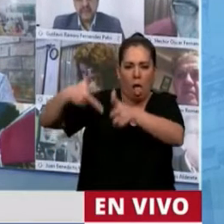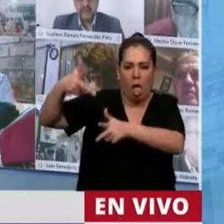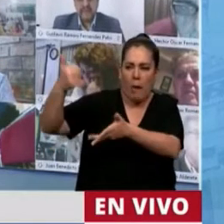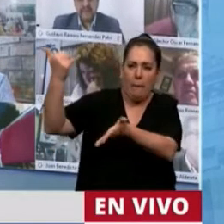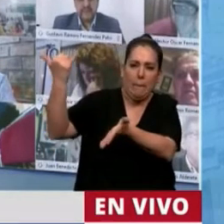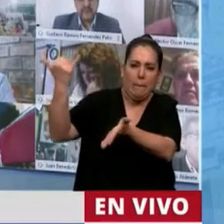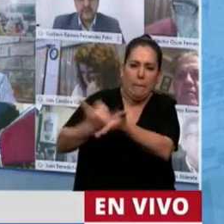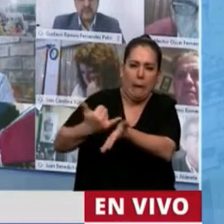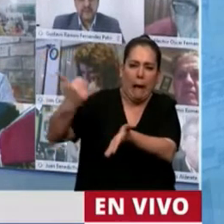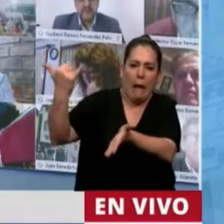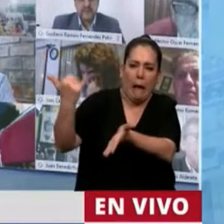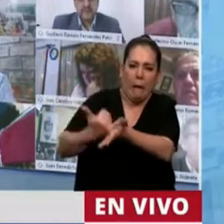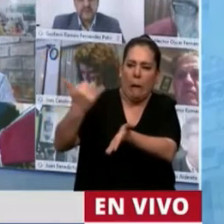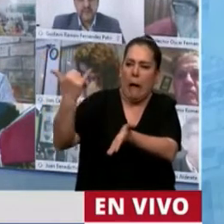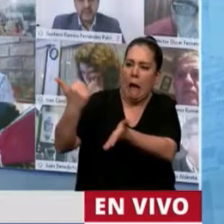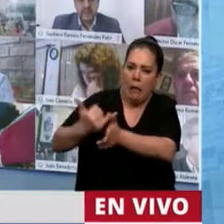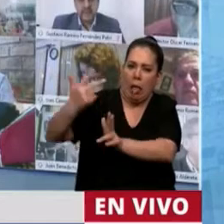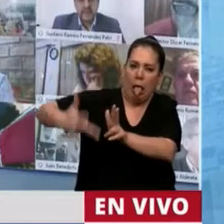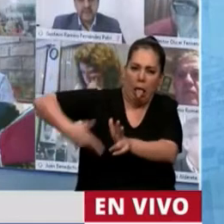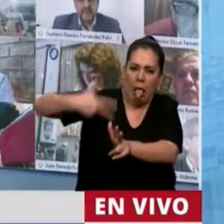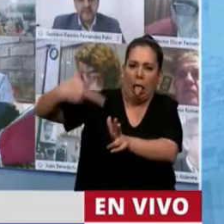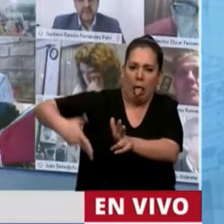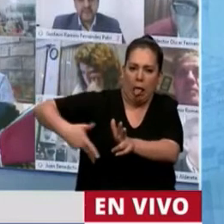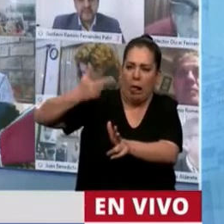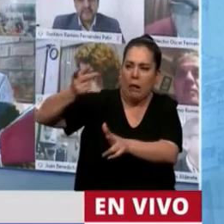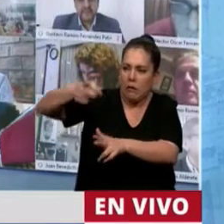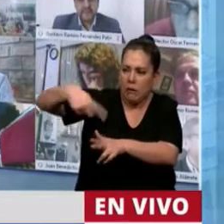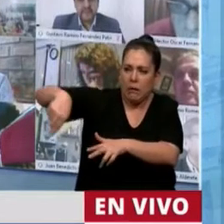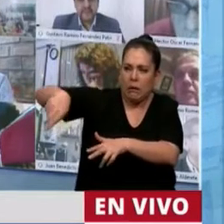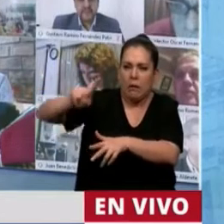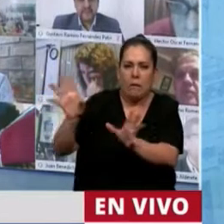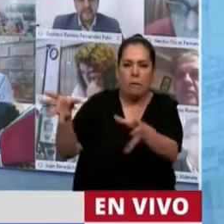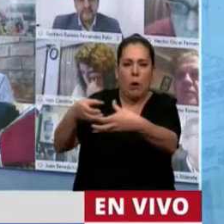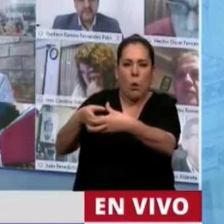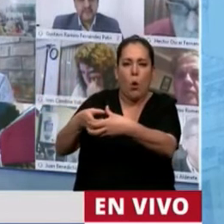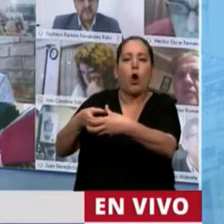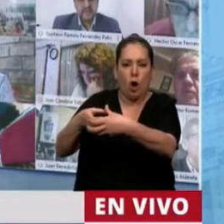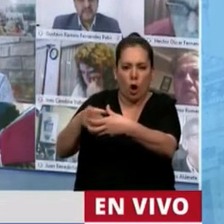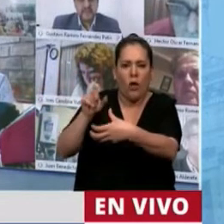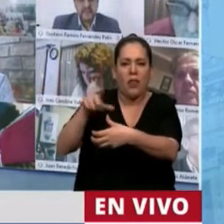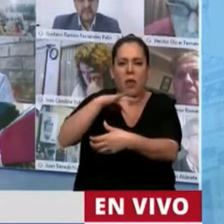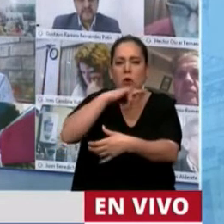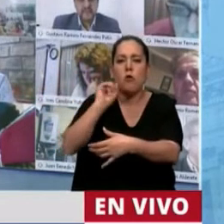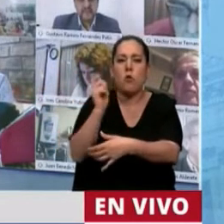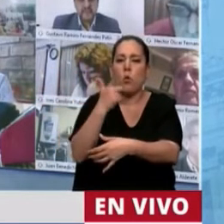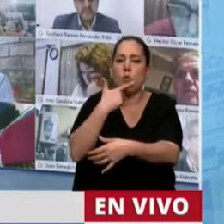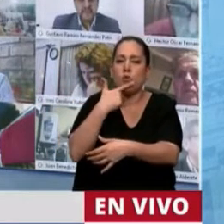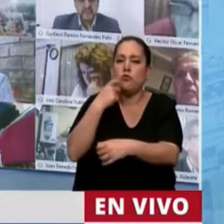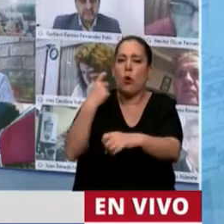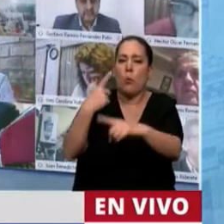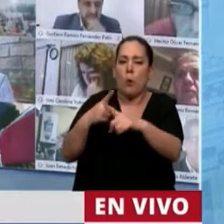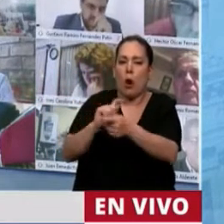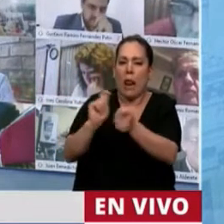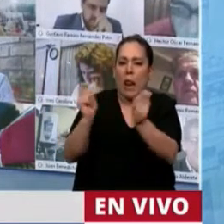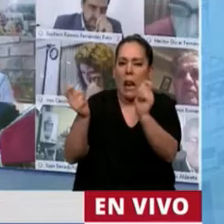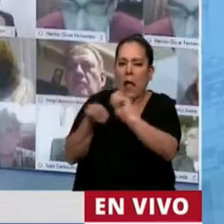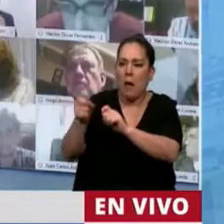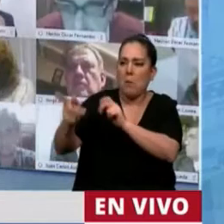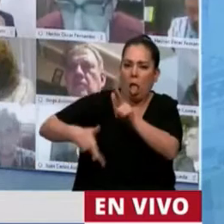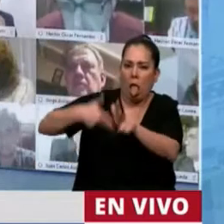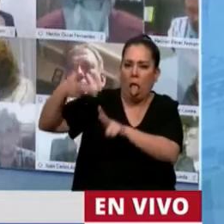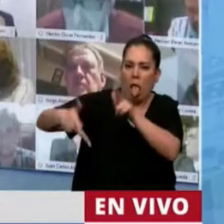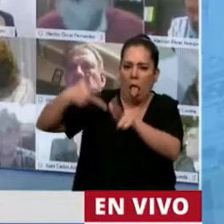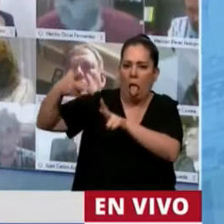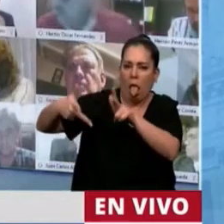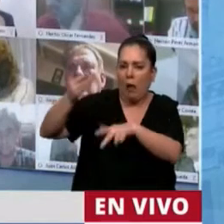A ver, un hecho trascendente, que el Parlamento va a seguir trabajando aunque se opongan algunos, que seguimos abiertos al